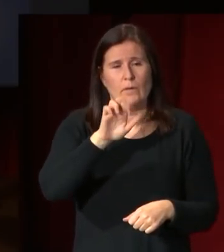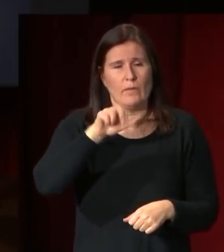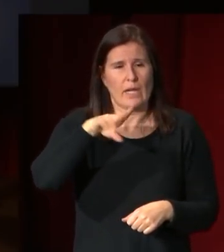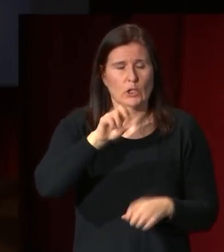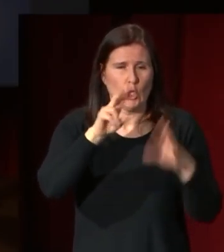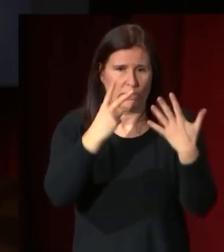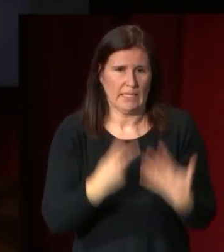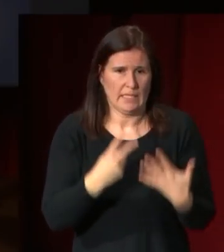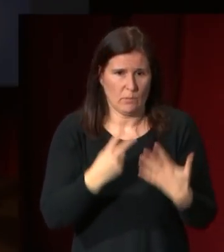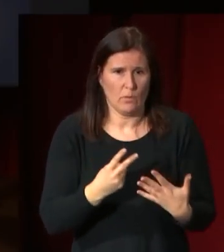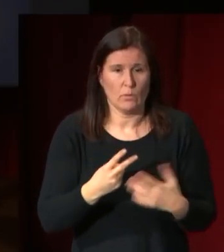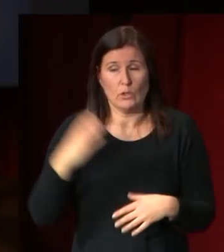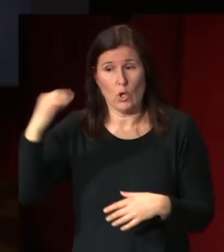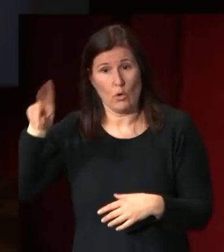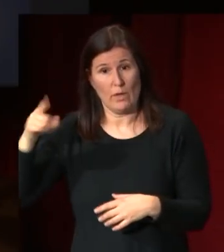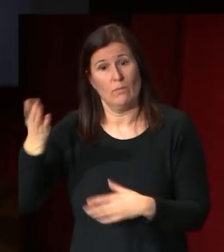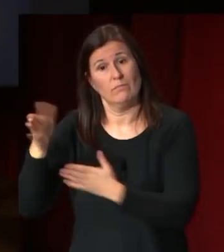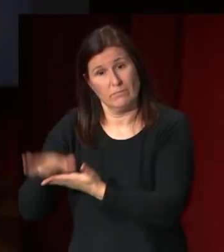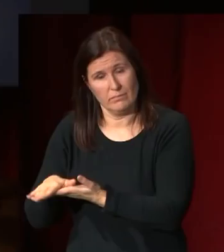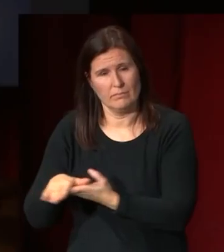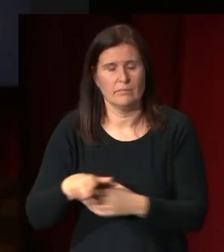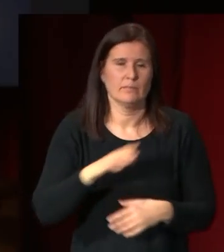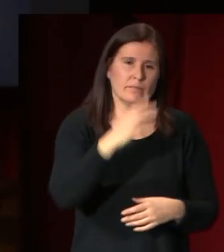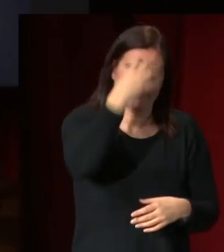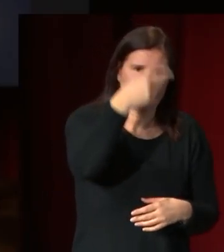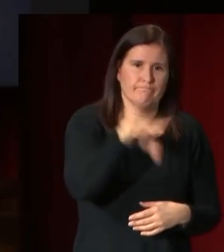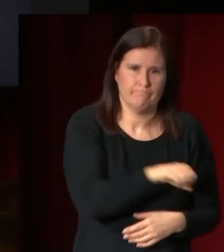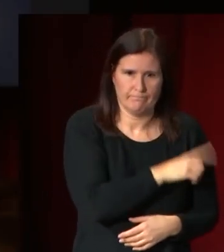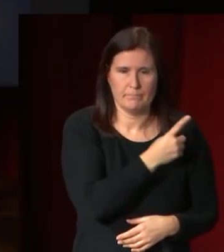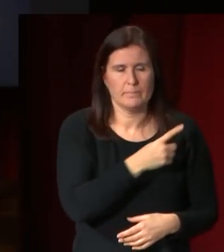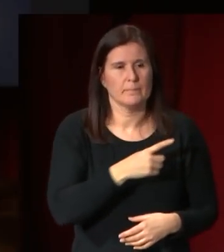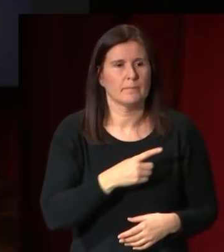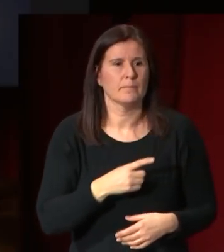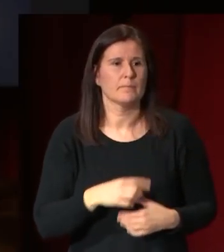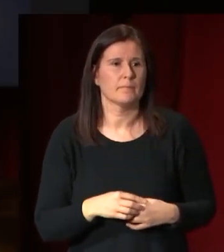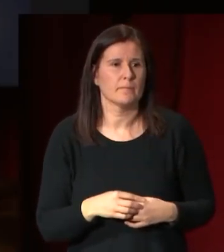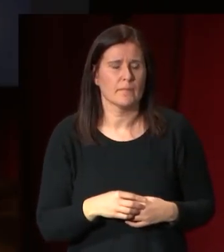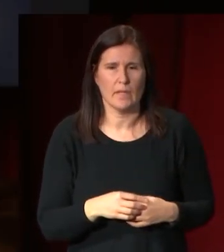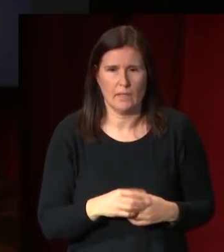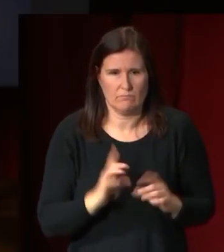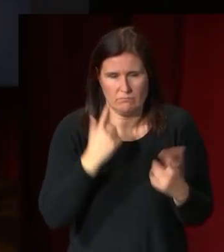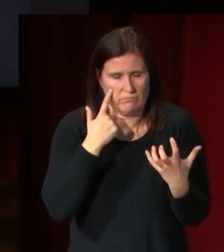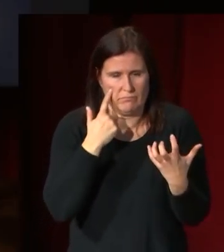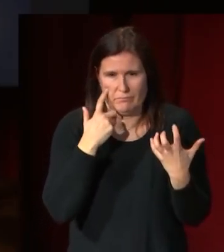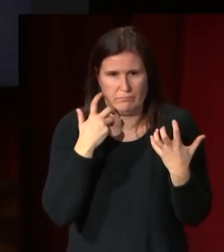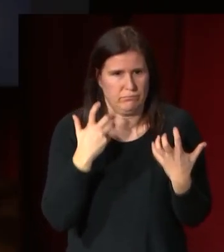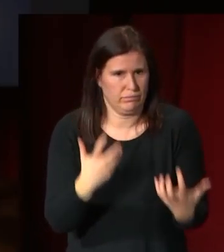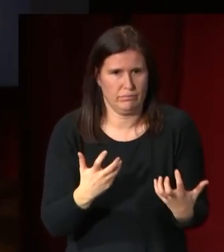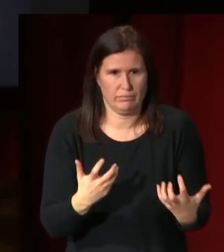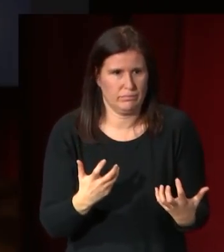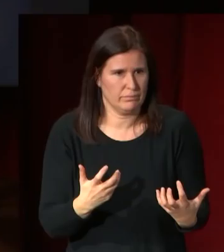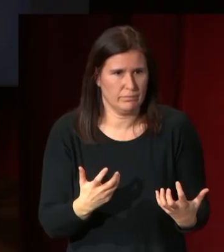el fallecimiento de Álvarez Cubero y que es muy muy evidente que tiene